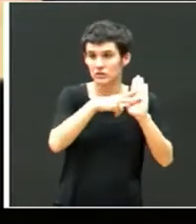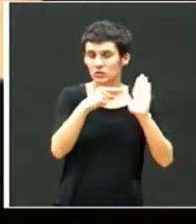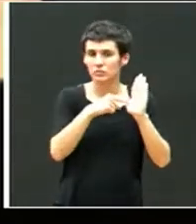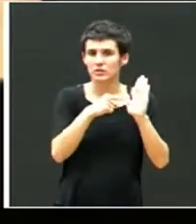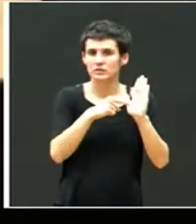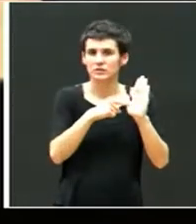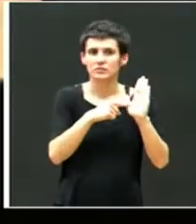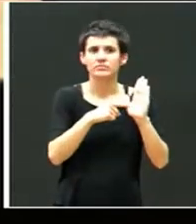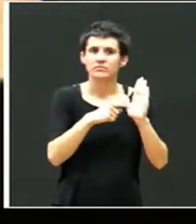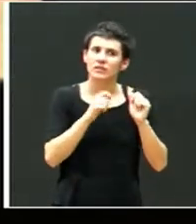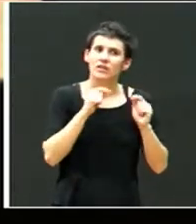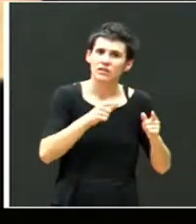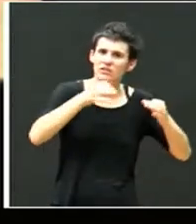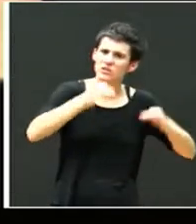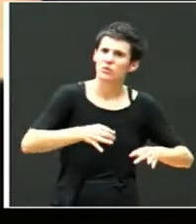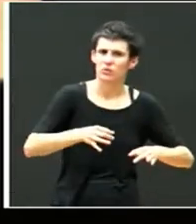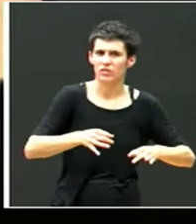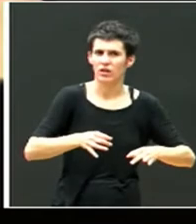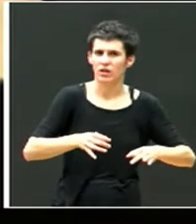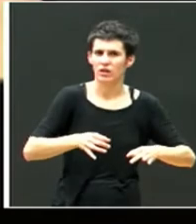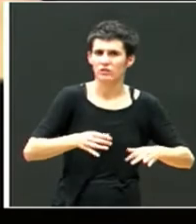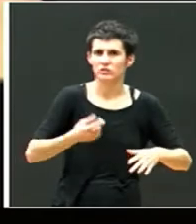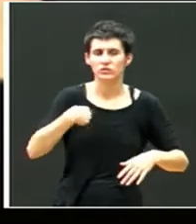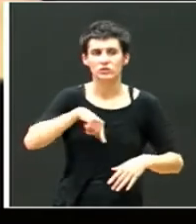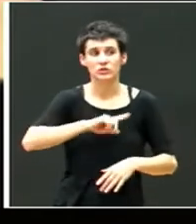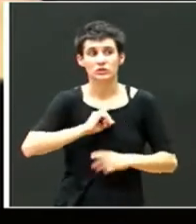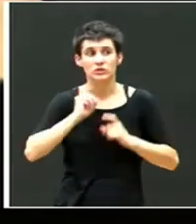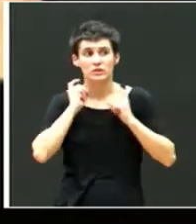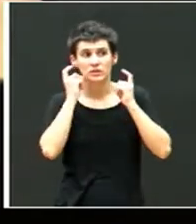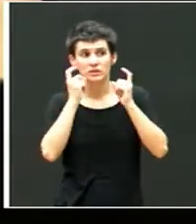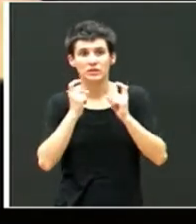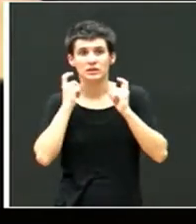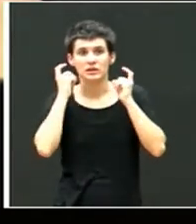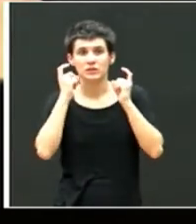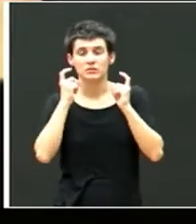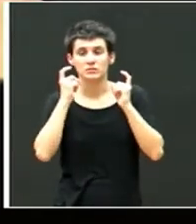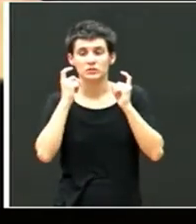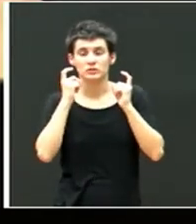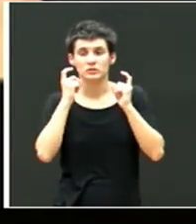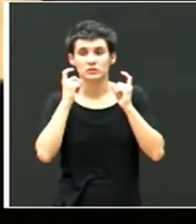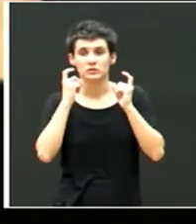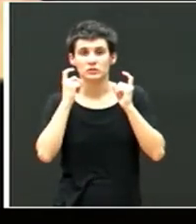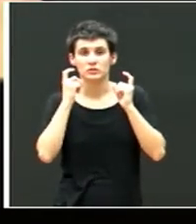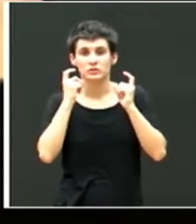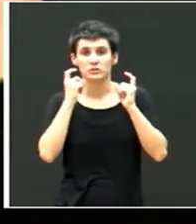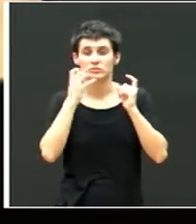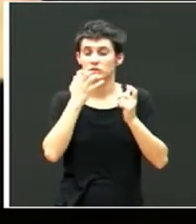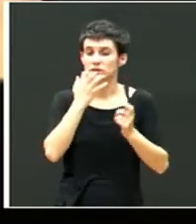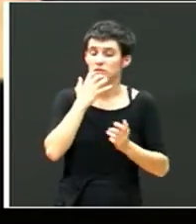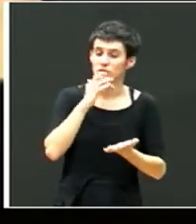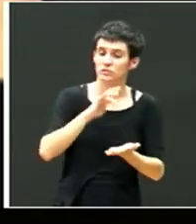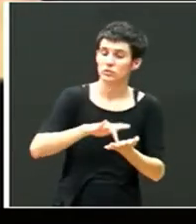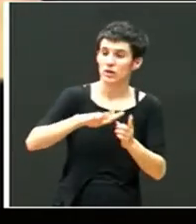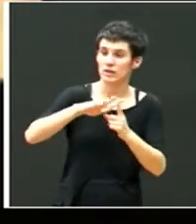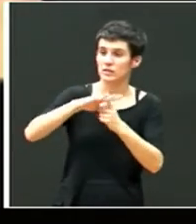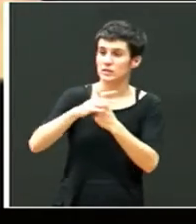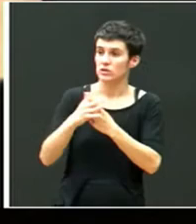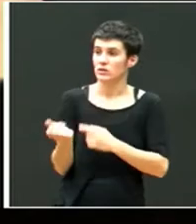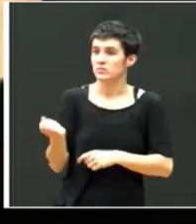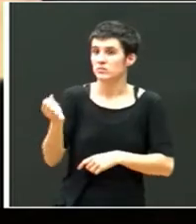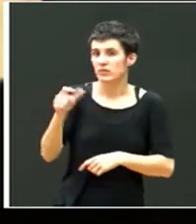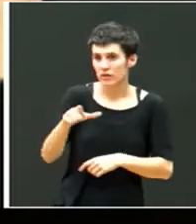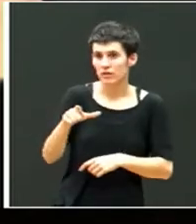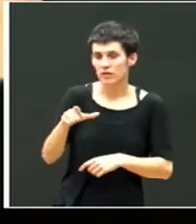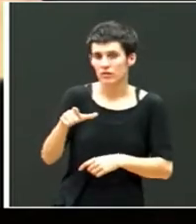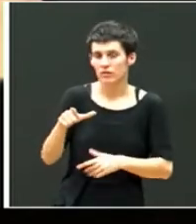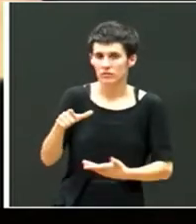una seguridad a él. Entonces, lo que intentamos es que ante otras situaciones que se dieran de esa manera, pues pudiera, en vez de